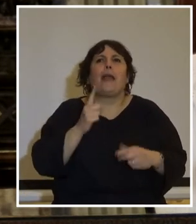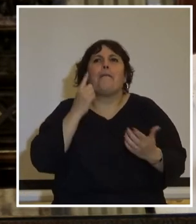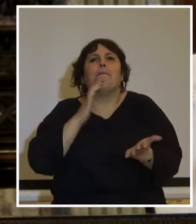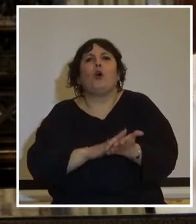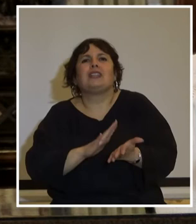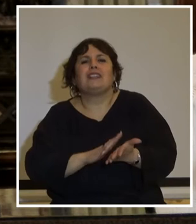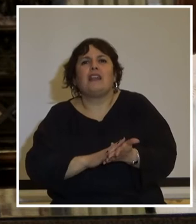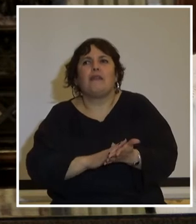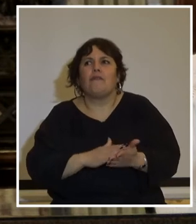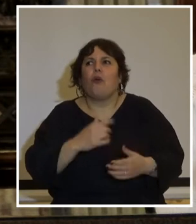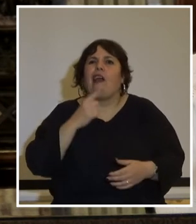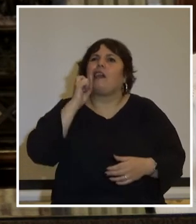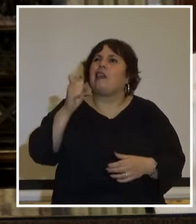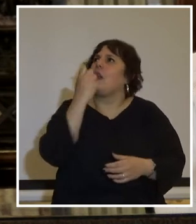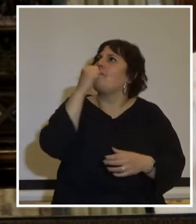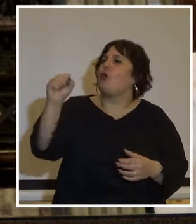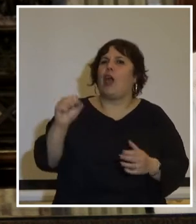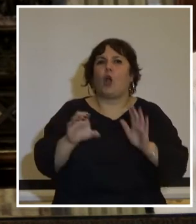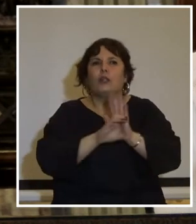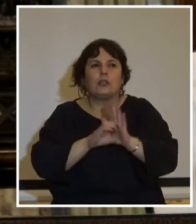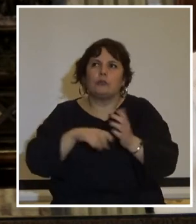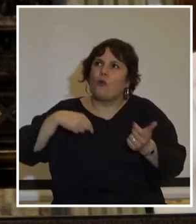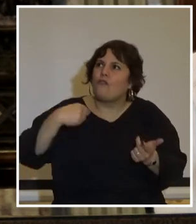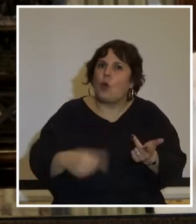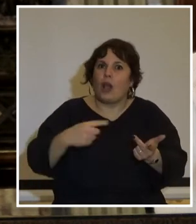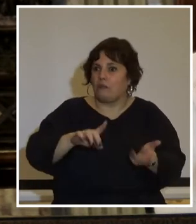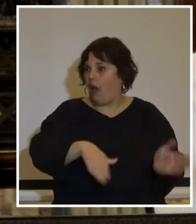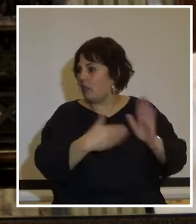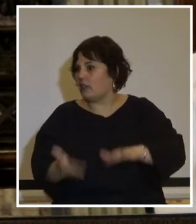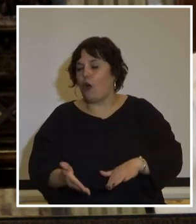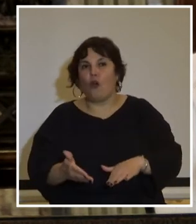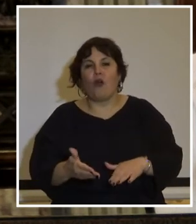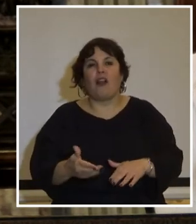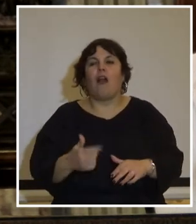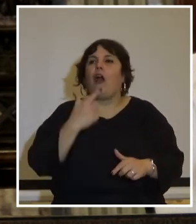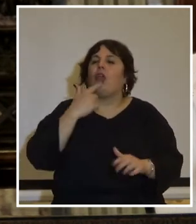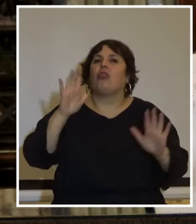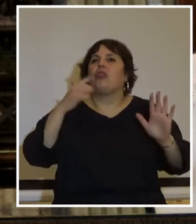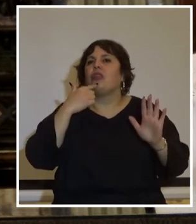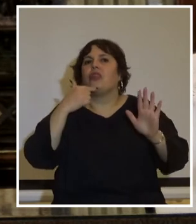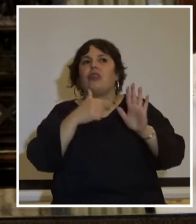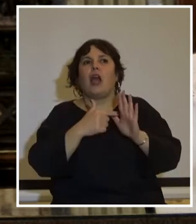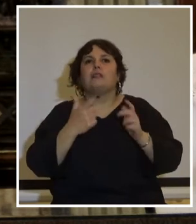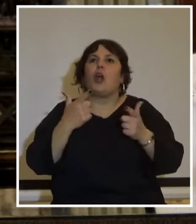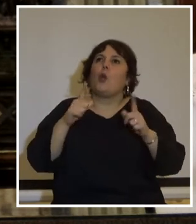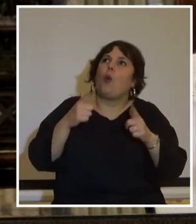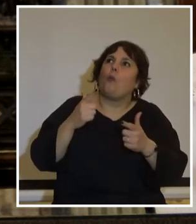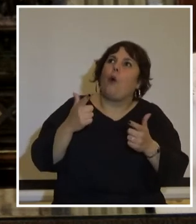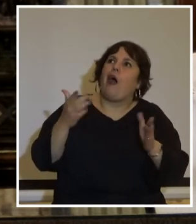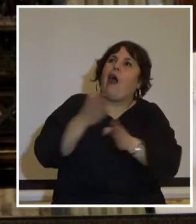y quienes han violentado la Constitución una y otra vez y hasta el día de hoy invocan vacíos de poder,